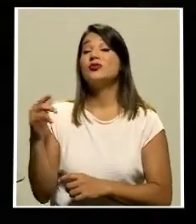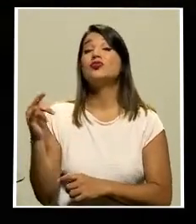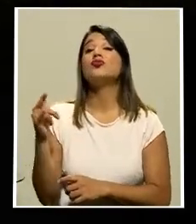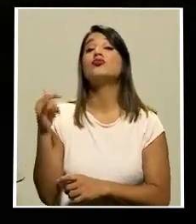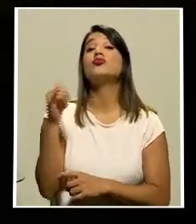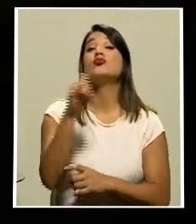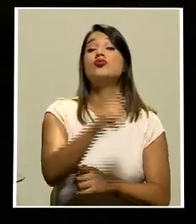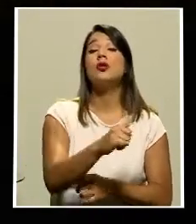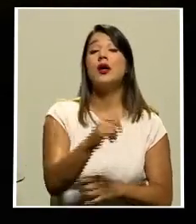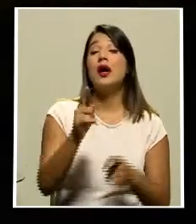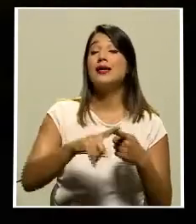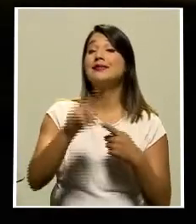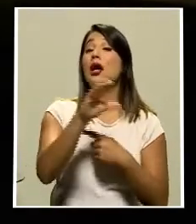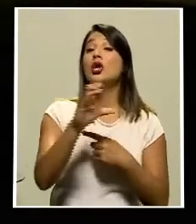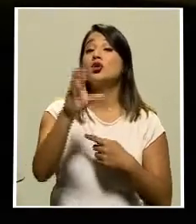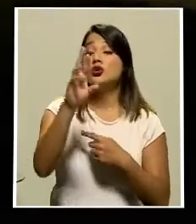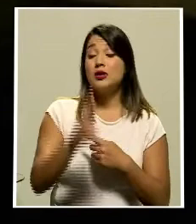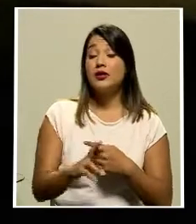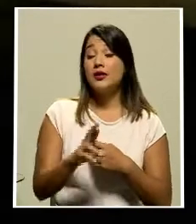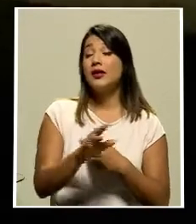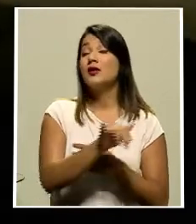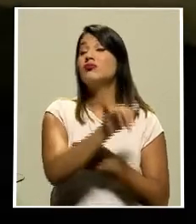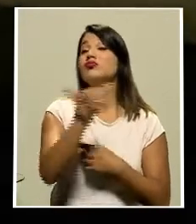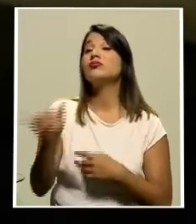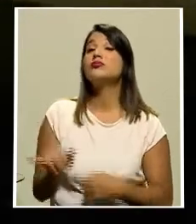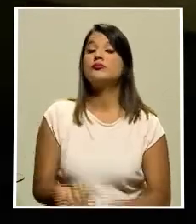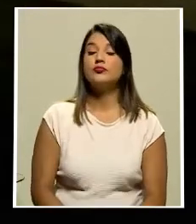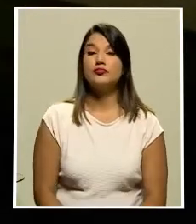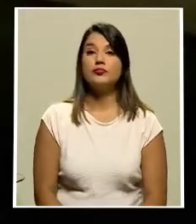de destino y regresan a Costa Rica.